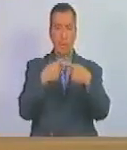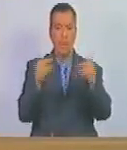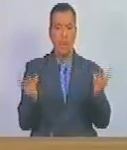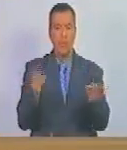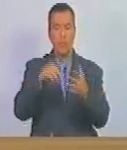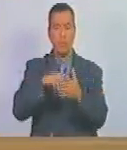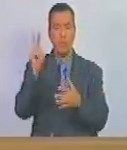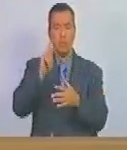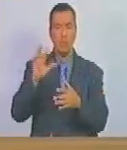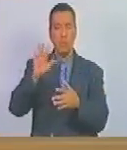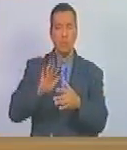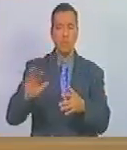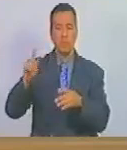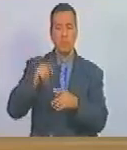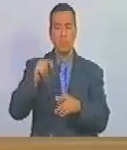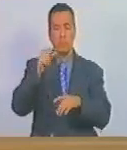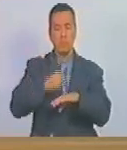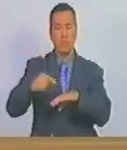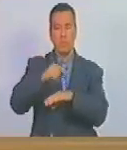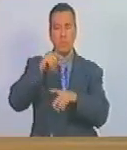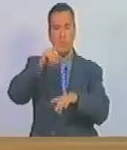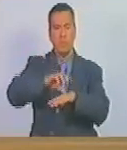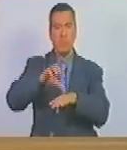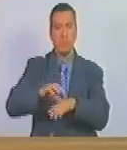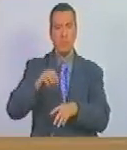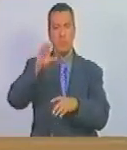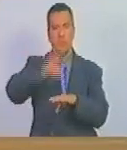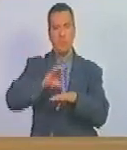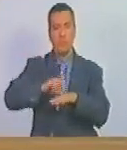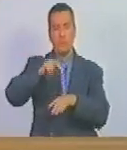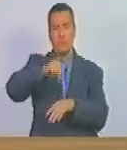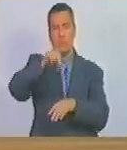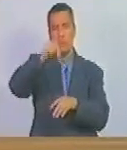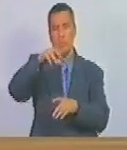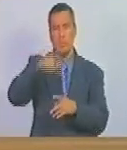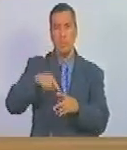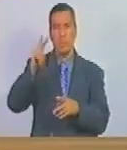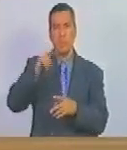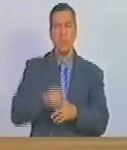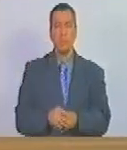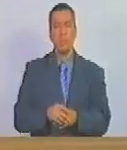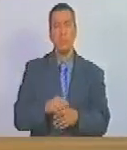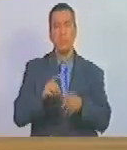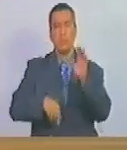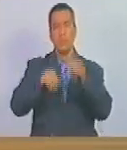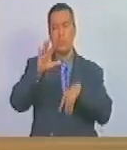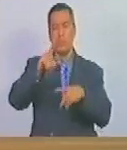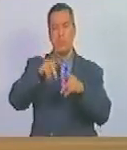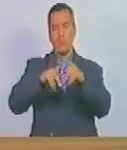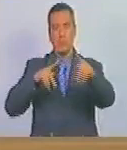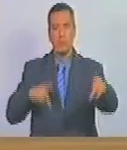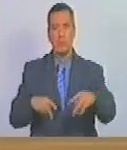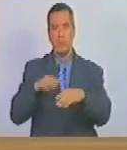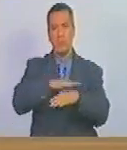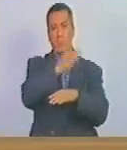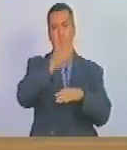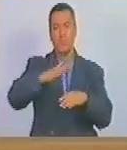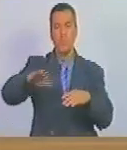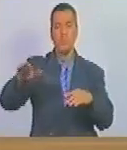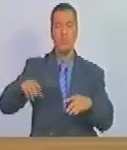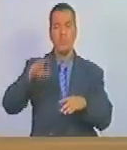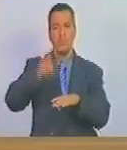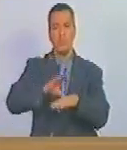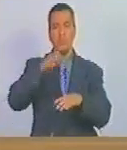del estado venezolano se encuentra ubicado en la zona centro-norte del país a unos 15 kilómetros del mar y está